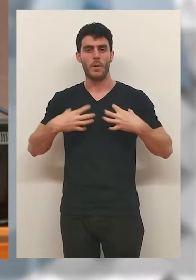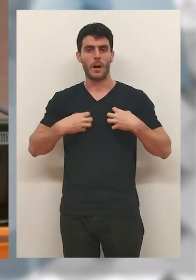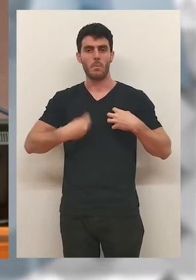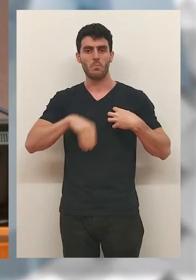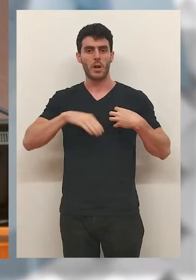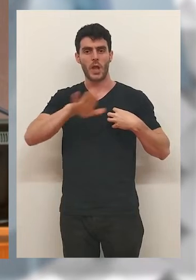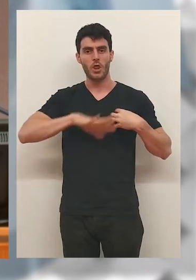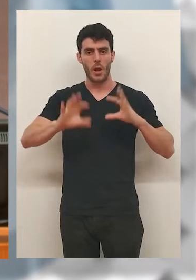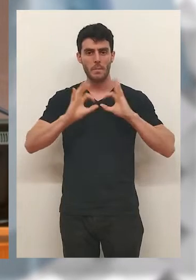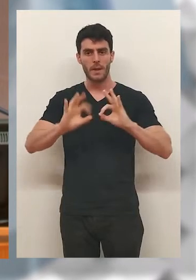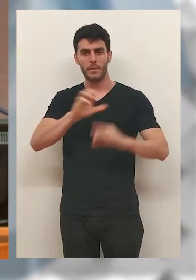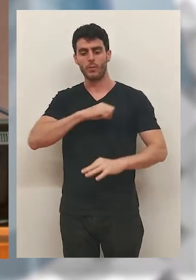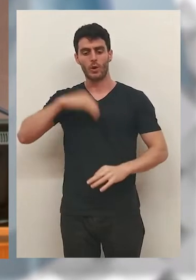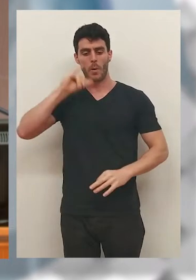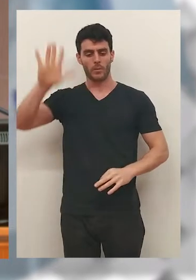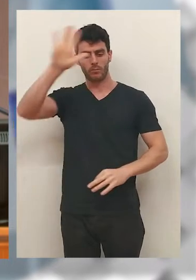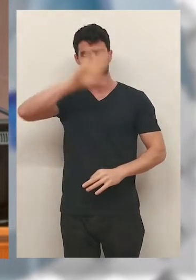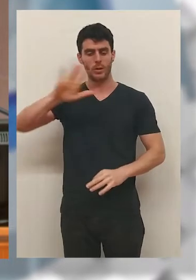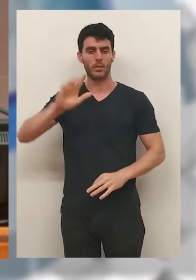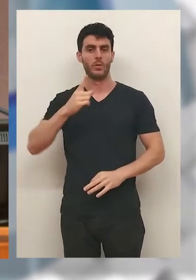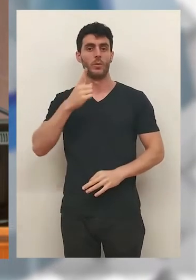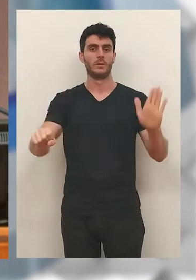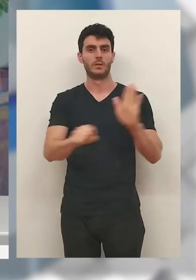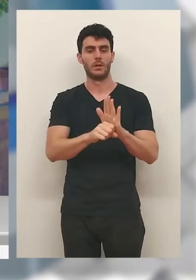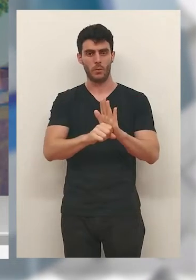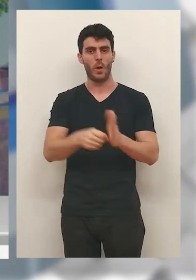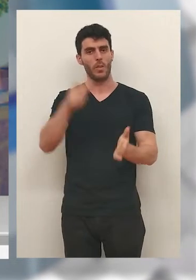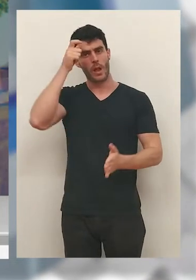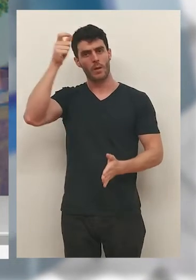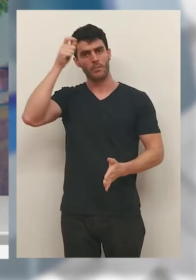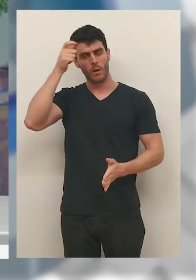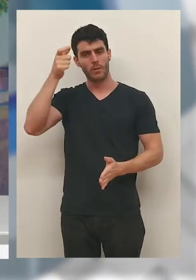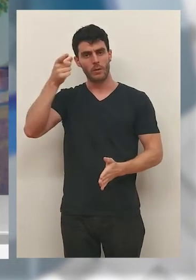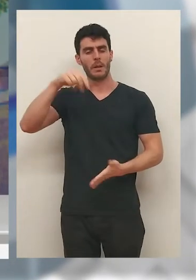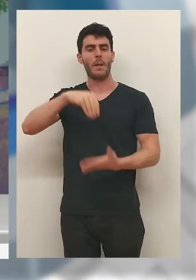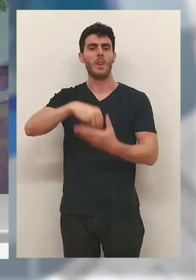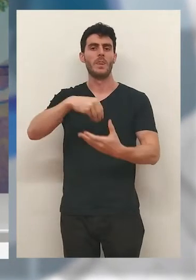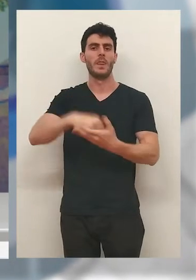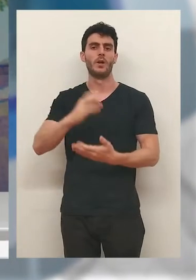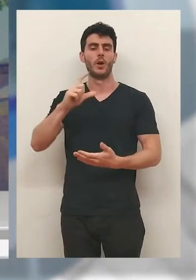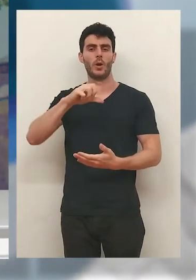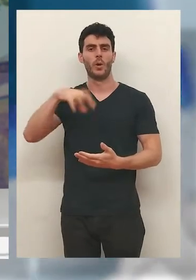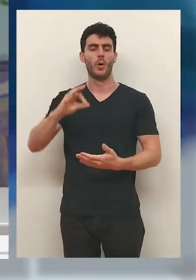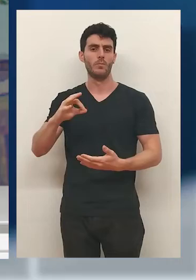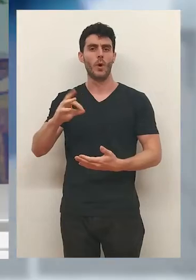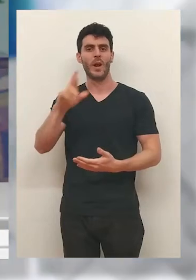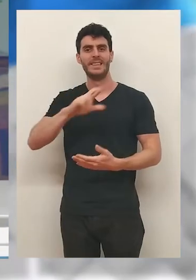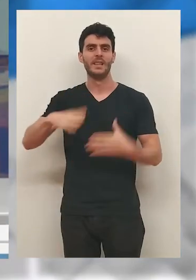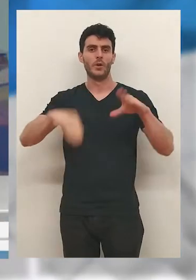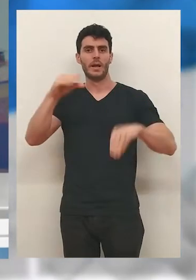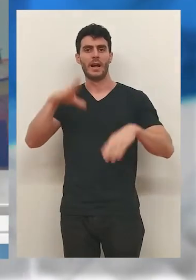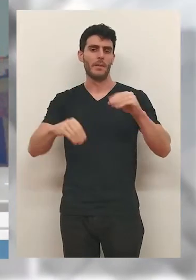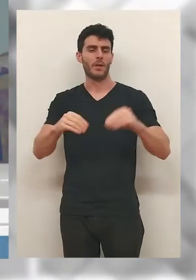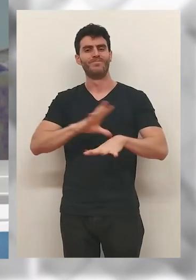contabilizaban las resas muertas en una zona específica de la comunidad. Es uno de los símbolos de la localidad y está en peligro. El Olmo